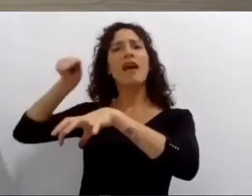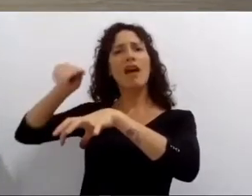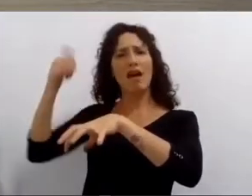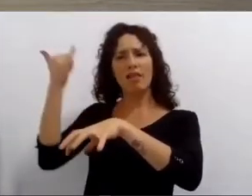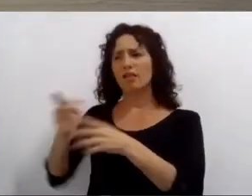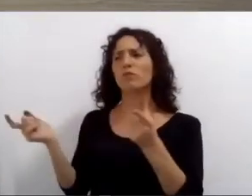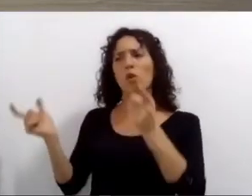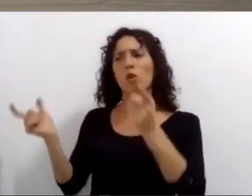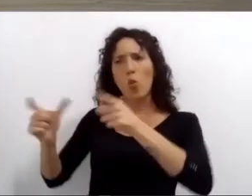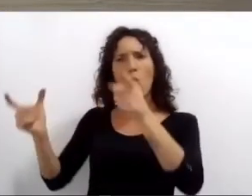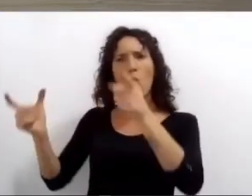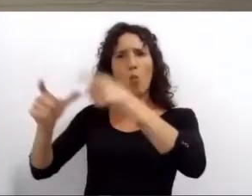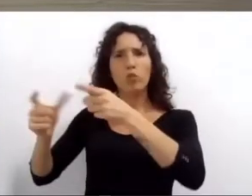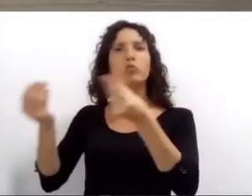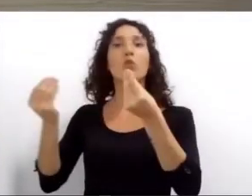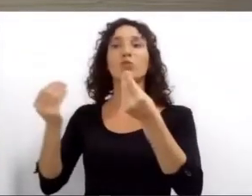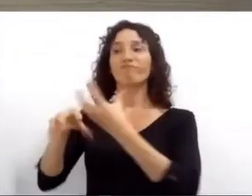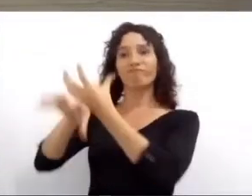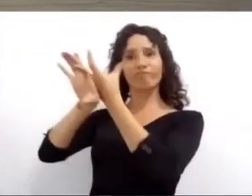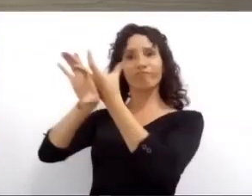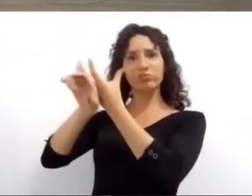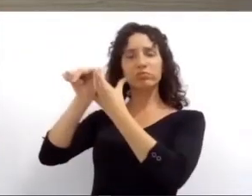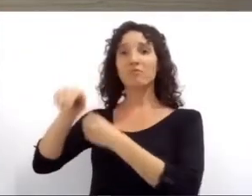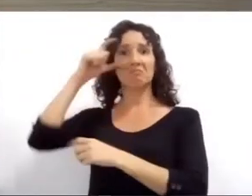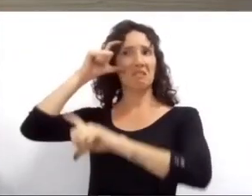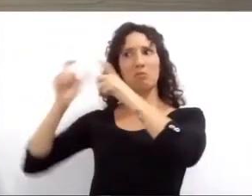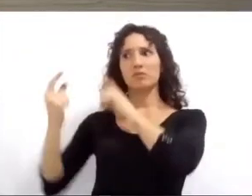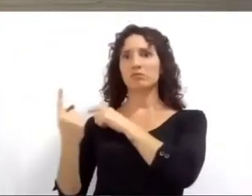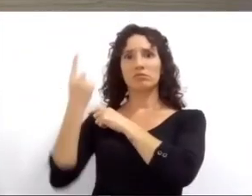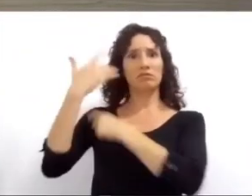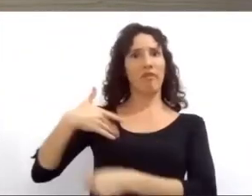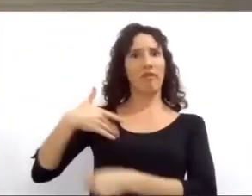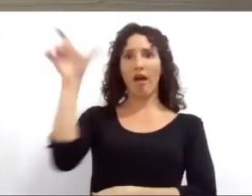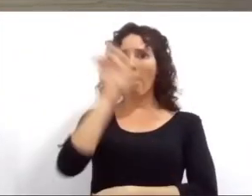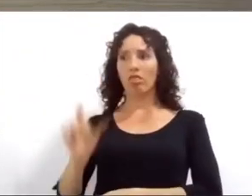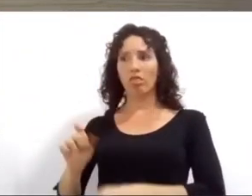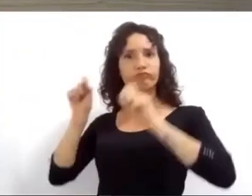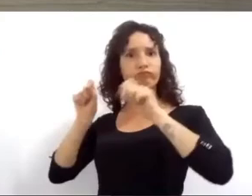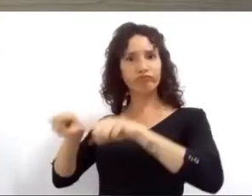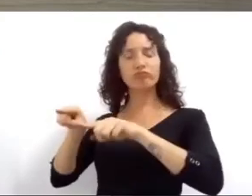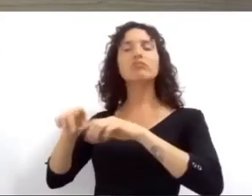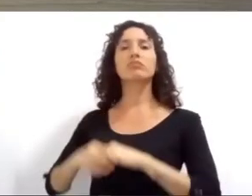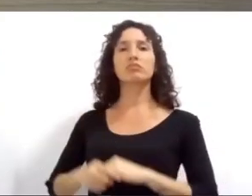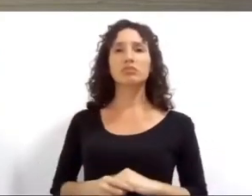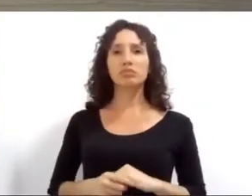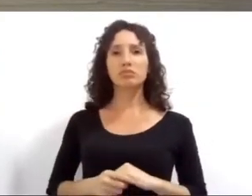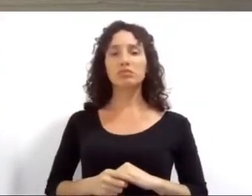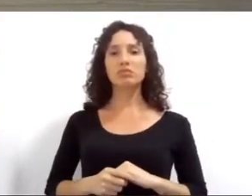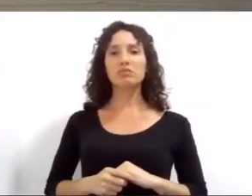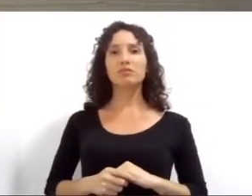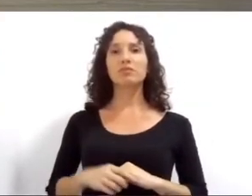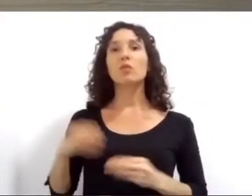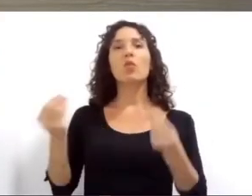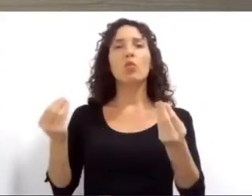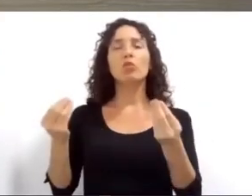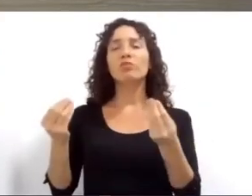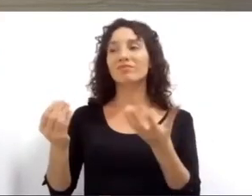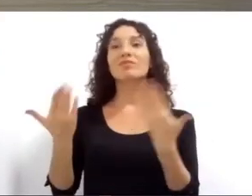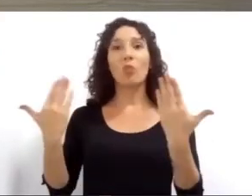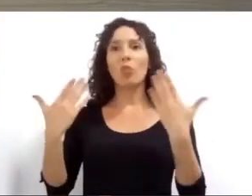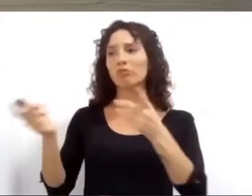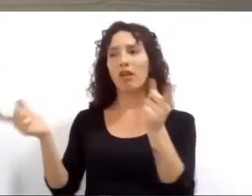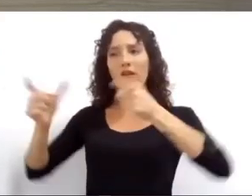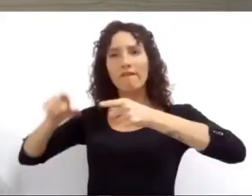una experiencia ejemplo y única en el país adaptada a las dificultades que oponía la pandemia estar cerca y escuchar las